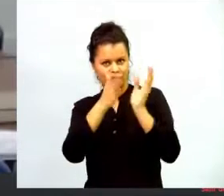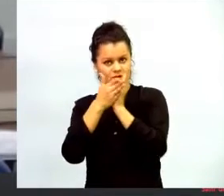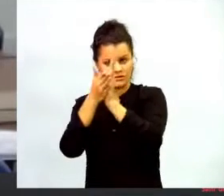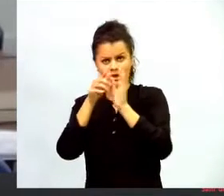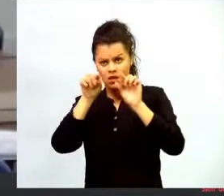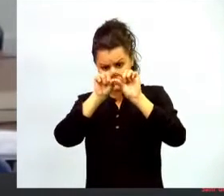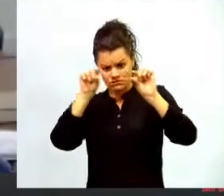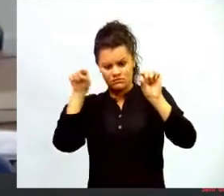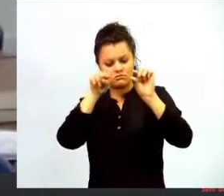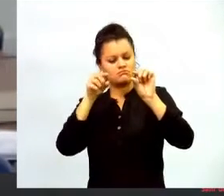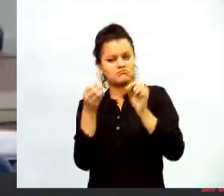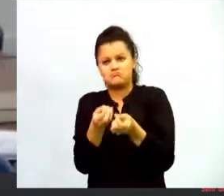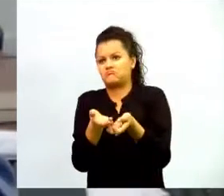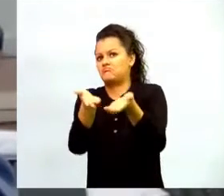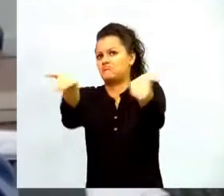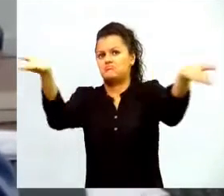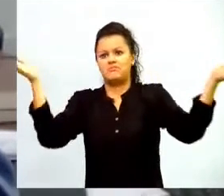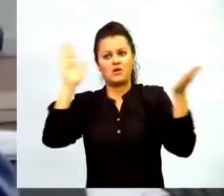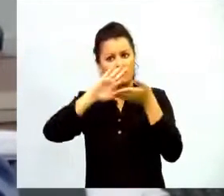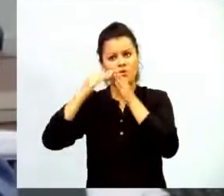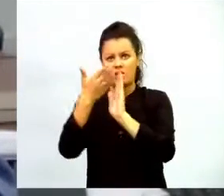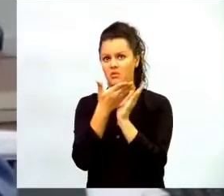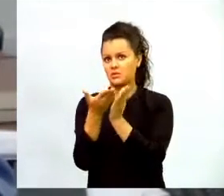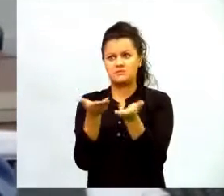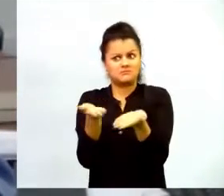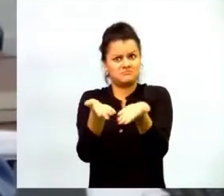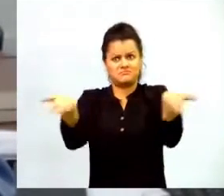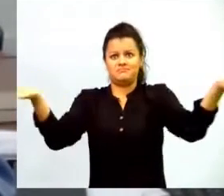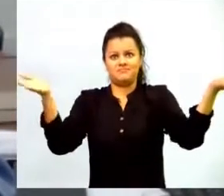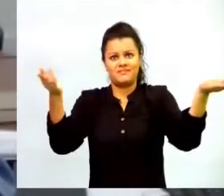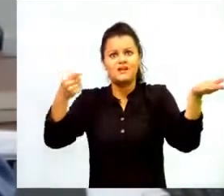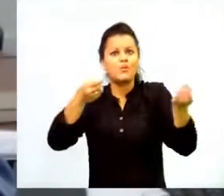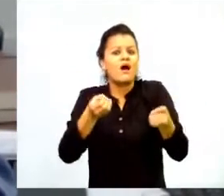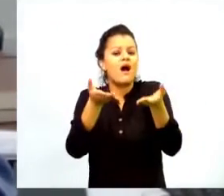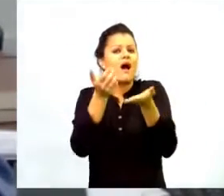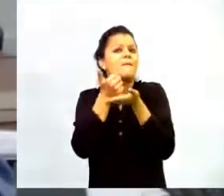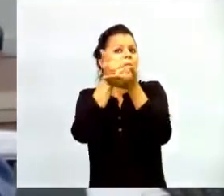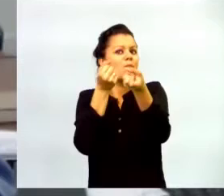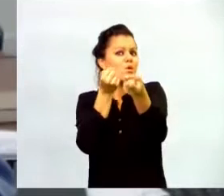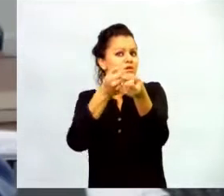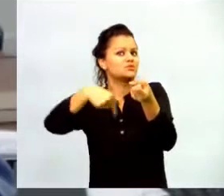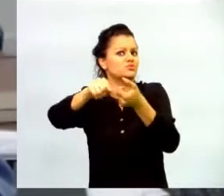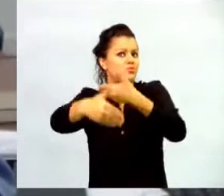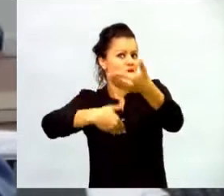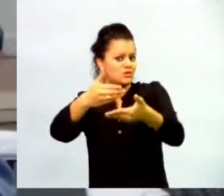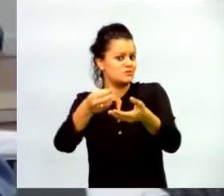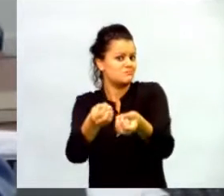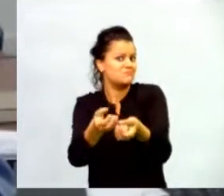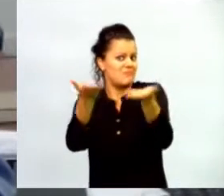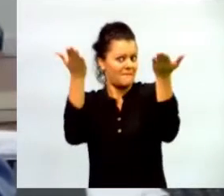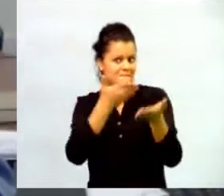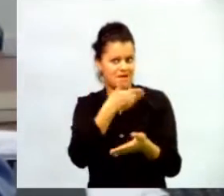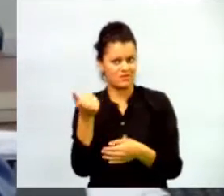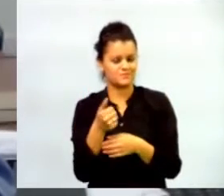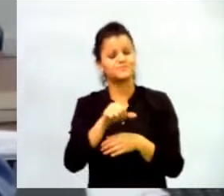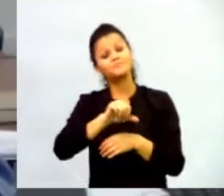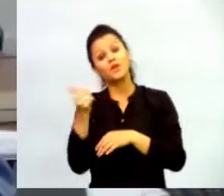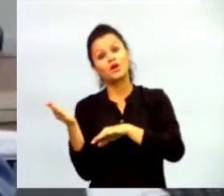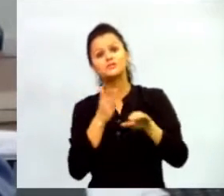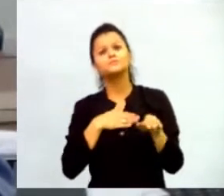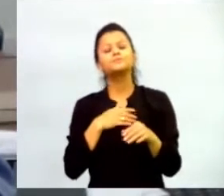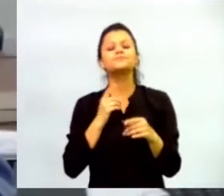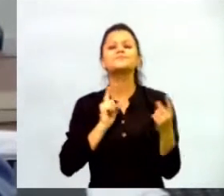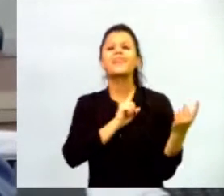comunidad educativa para poder enriquecer estos procesos. Y por último, tenemos nuestro evento Educatik, que es el Encuentro Anual de